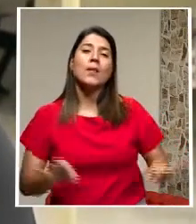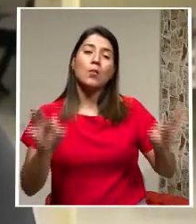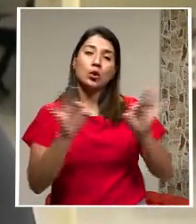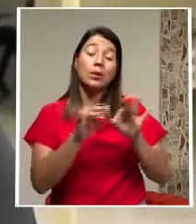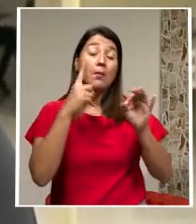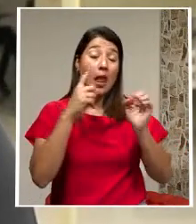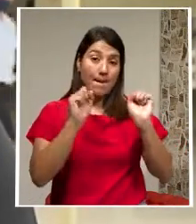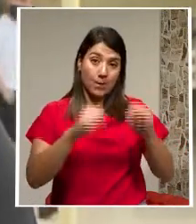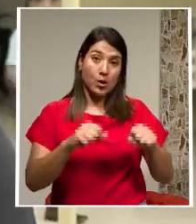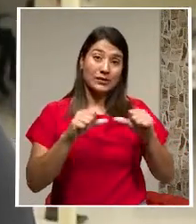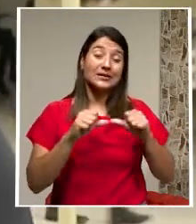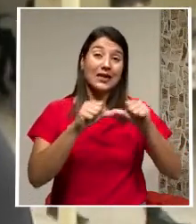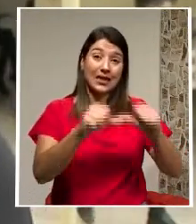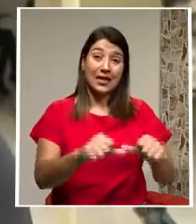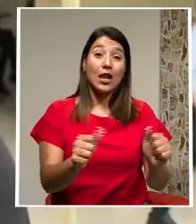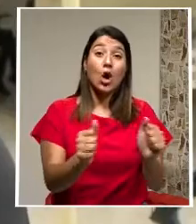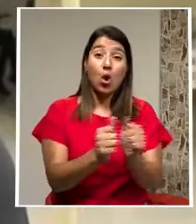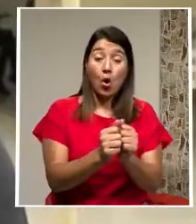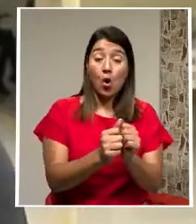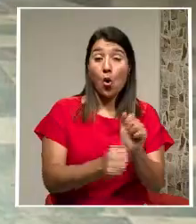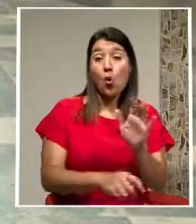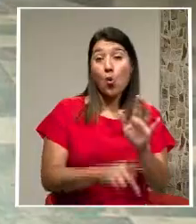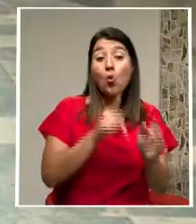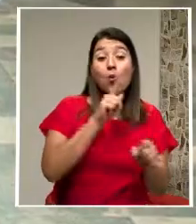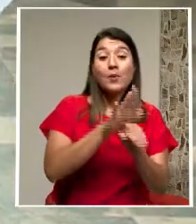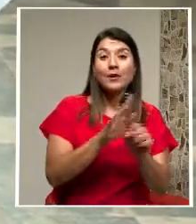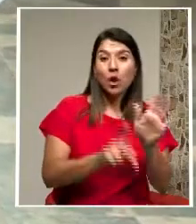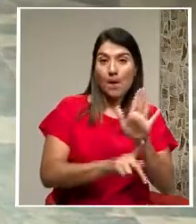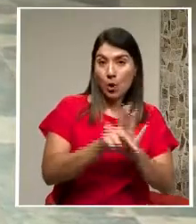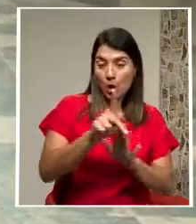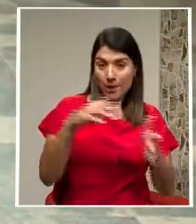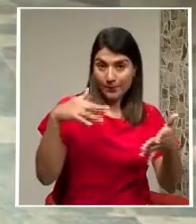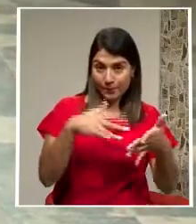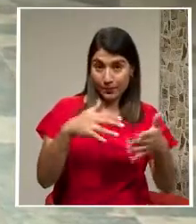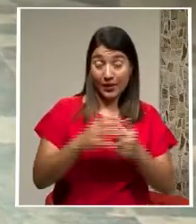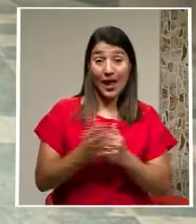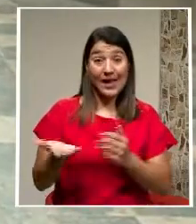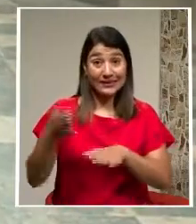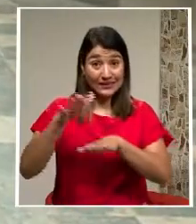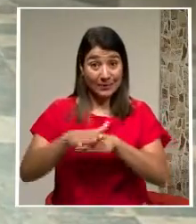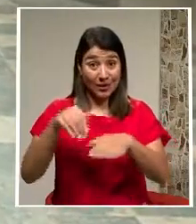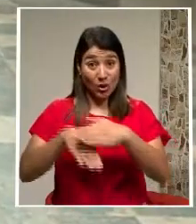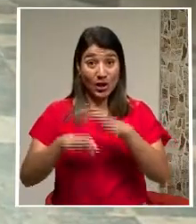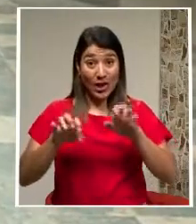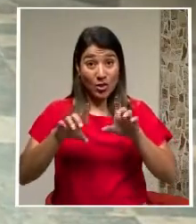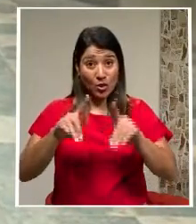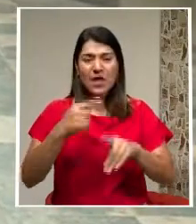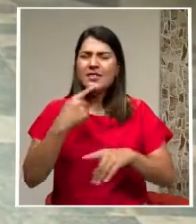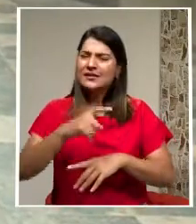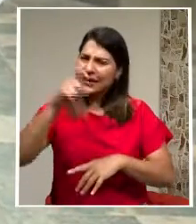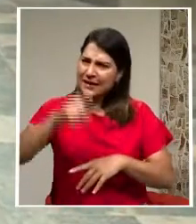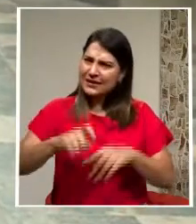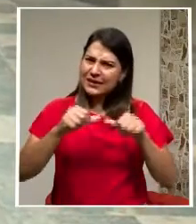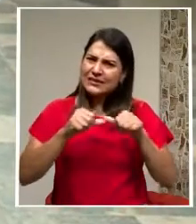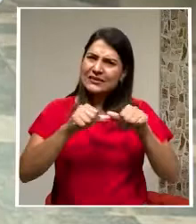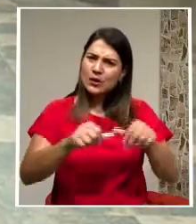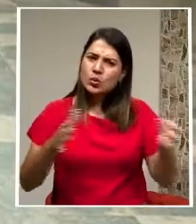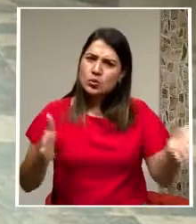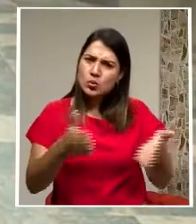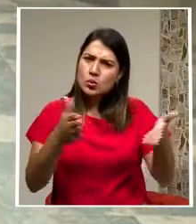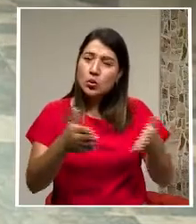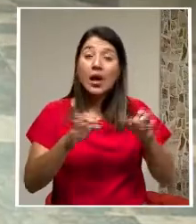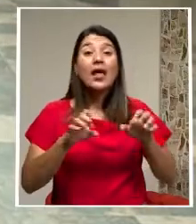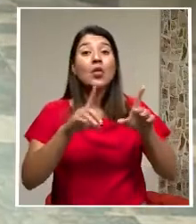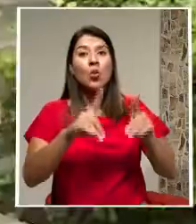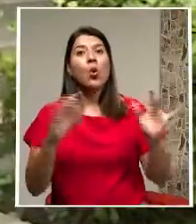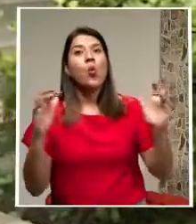Acerrar adelante Con los programas De estudio Los expertos En educación Insisten en la necesidad De continuar Impulsando la educación